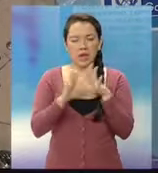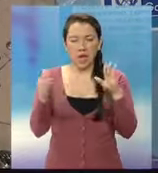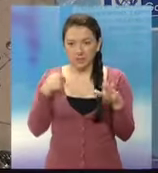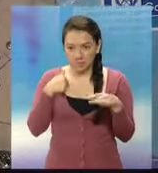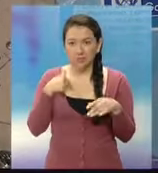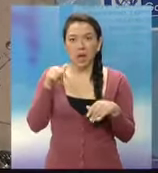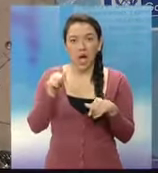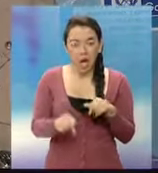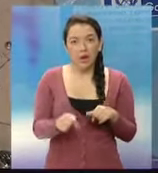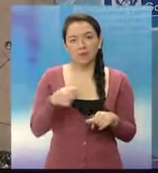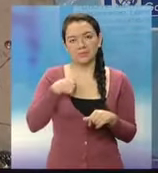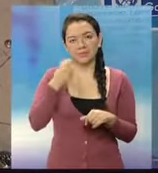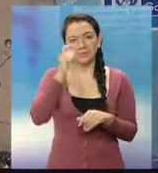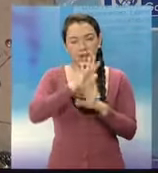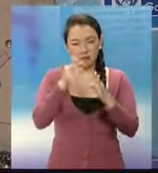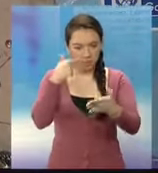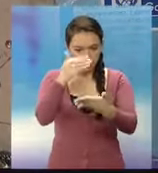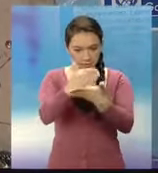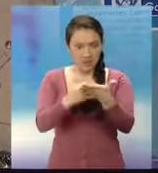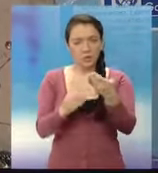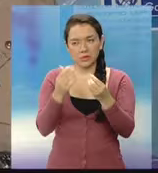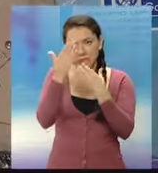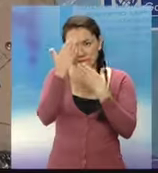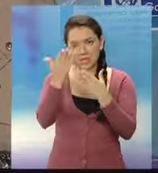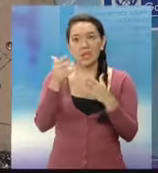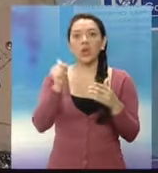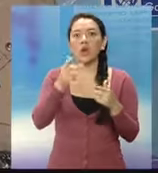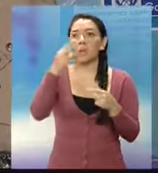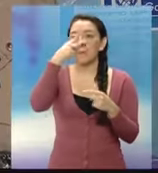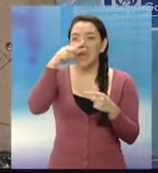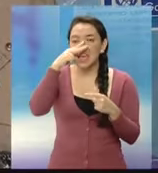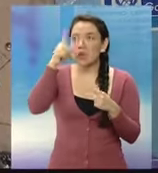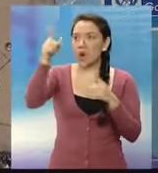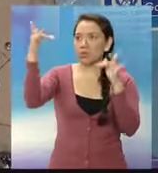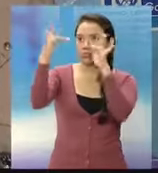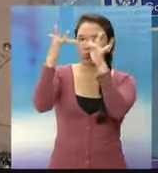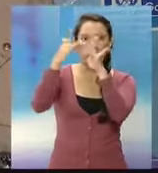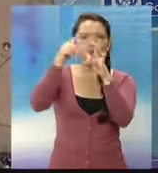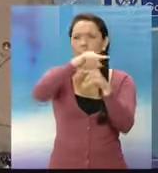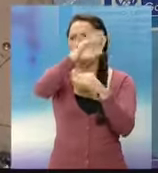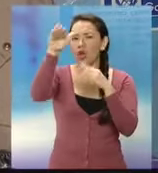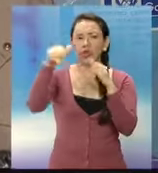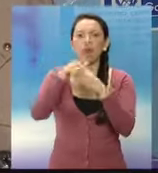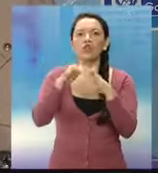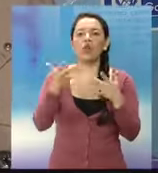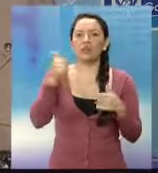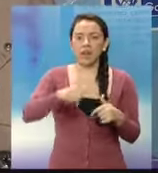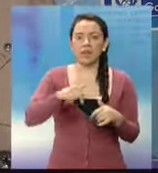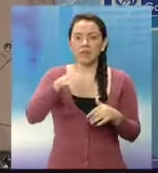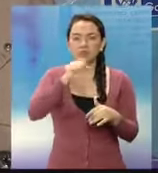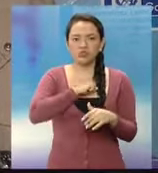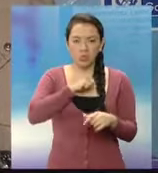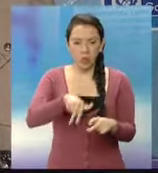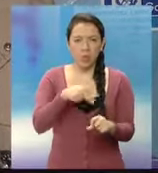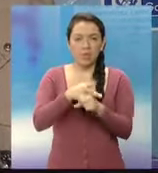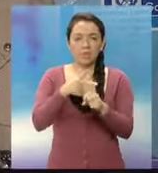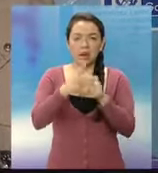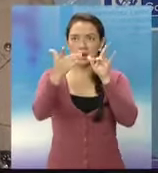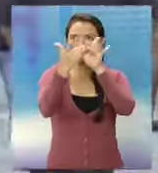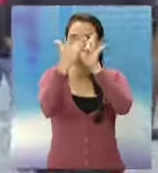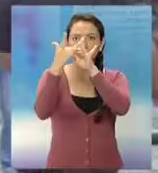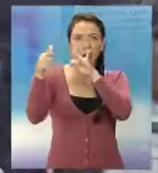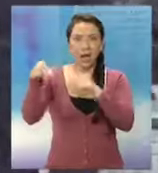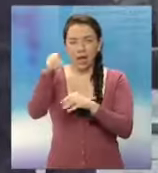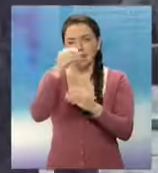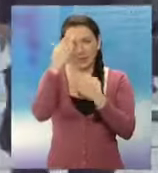hasta el occidente. Entonces es abundante información de inteligencia que va a permitir una buena investigación criminal.